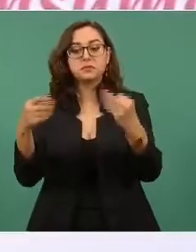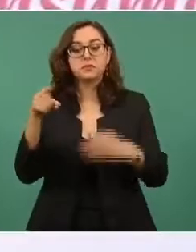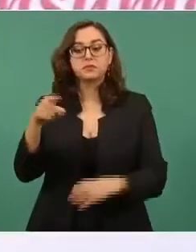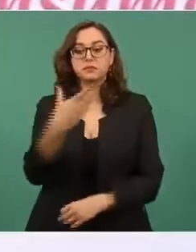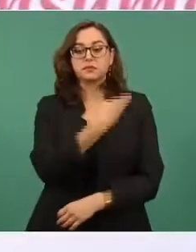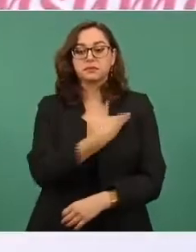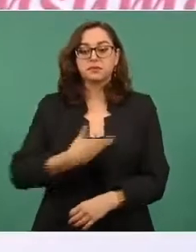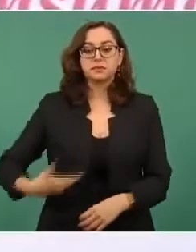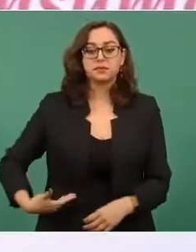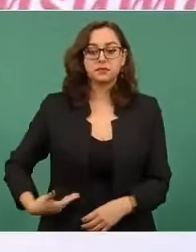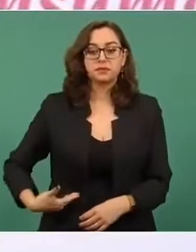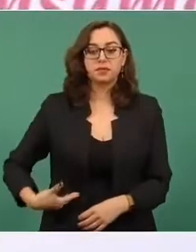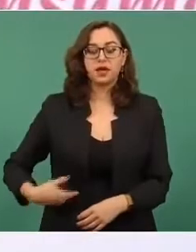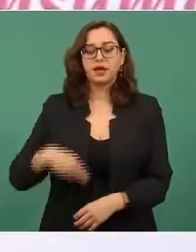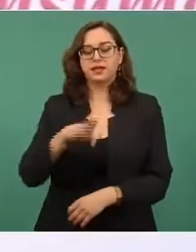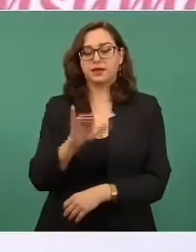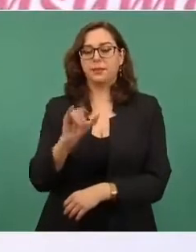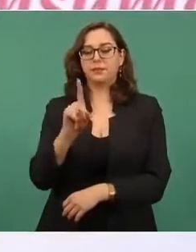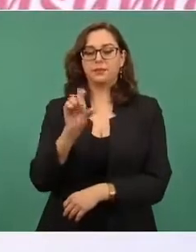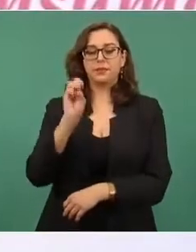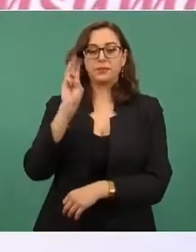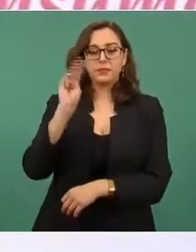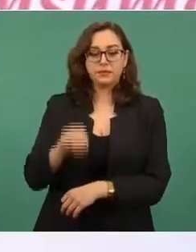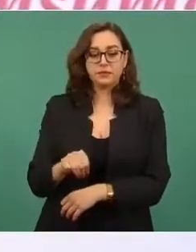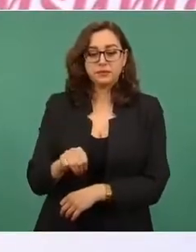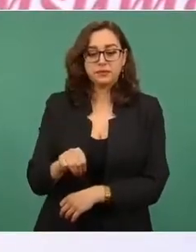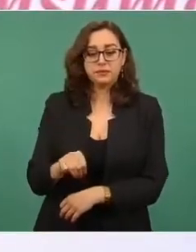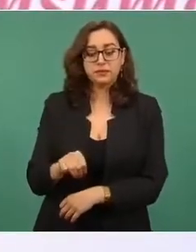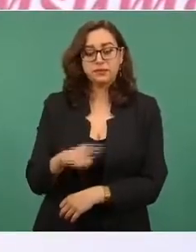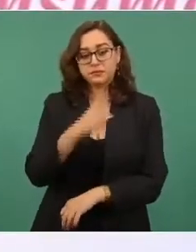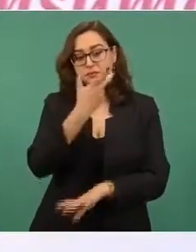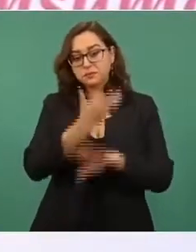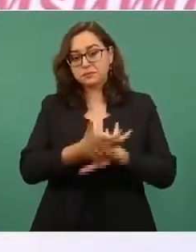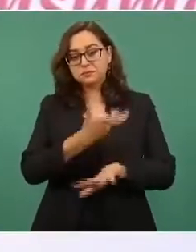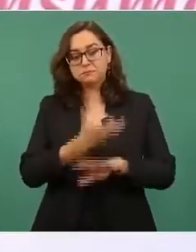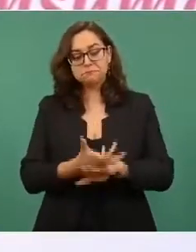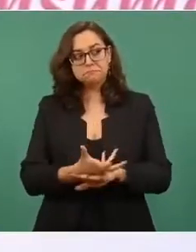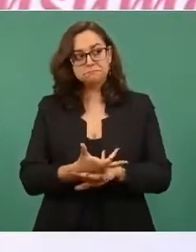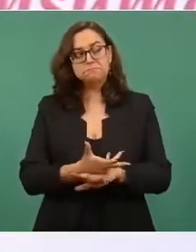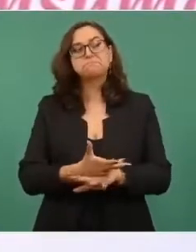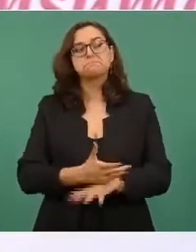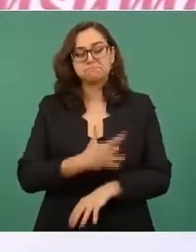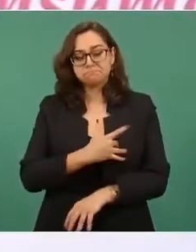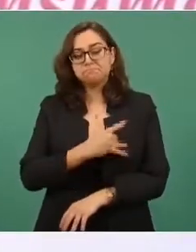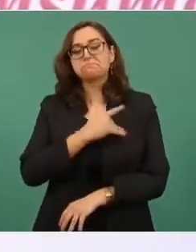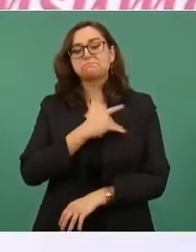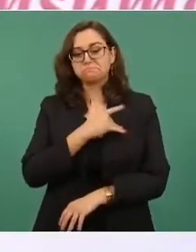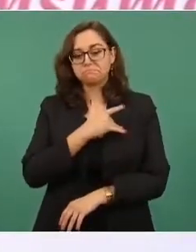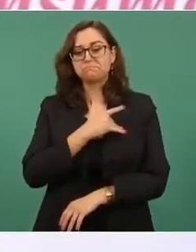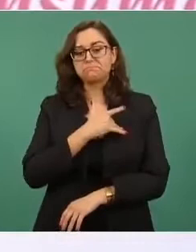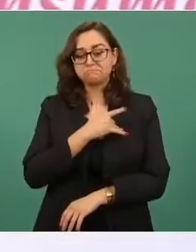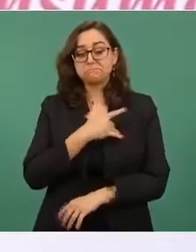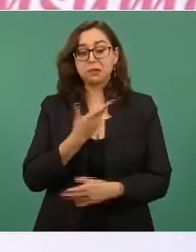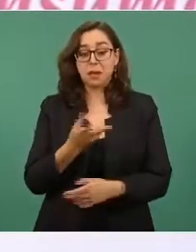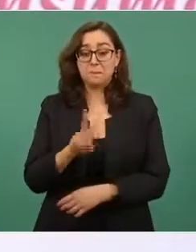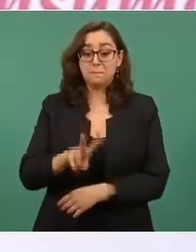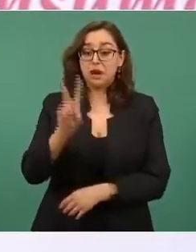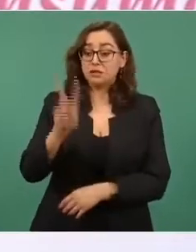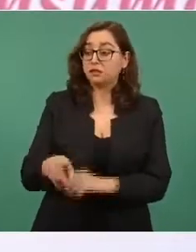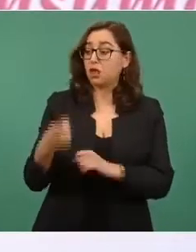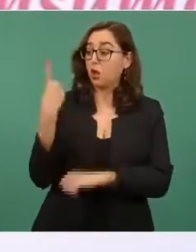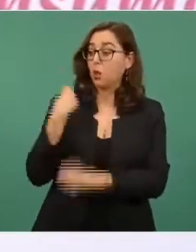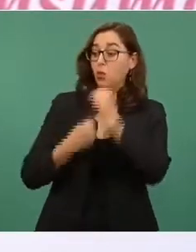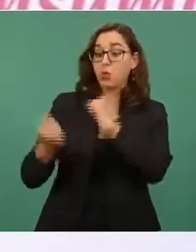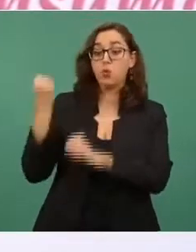presidente Biden. Es oportuno recordar que el año pasado